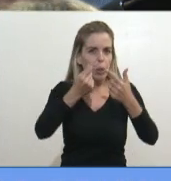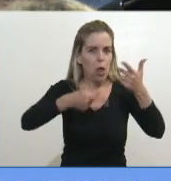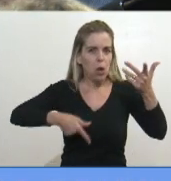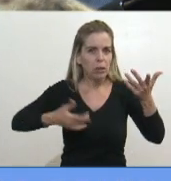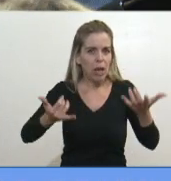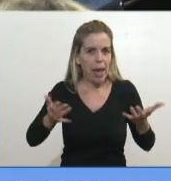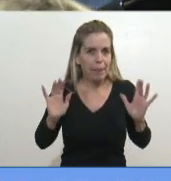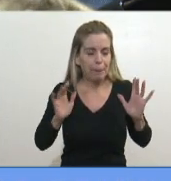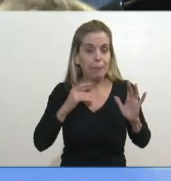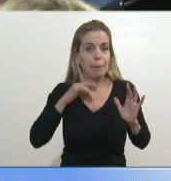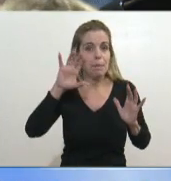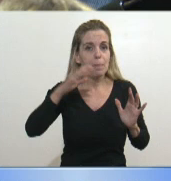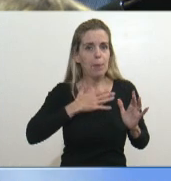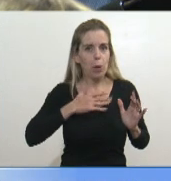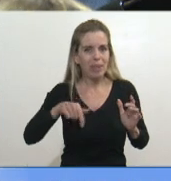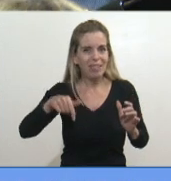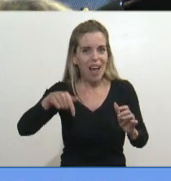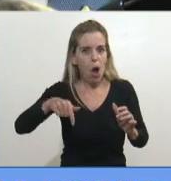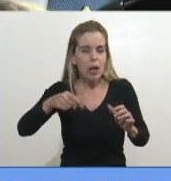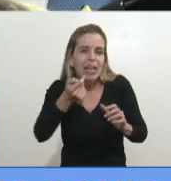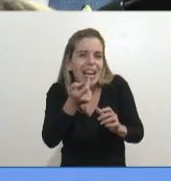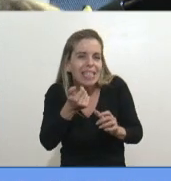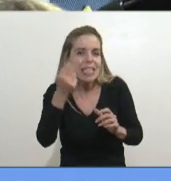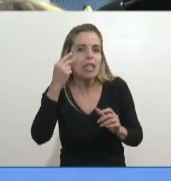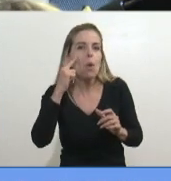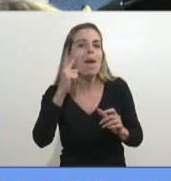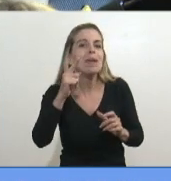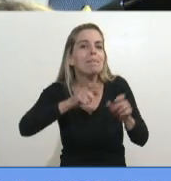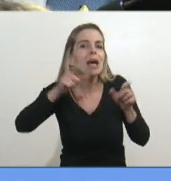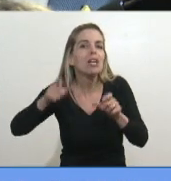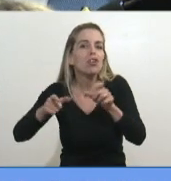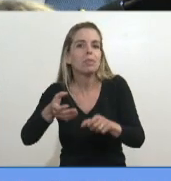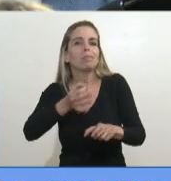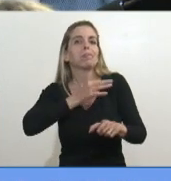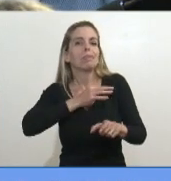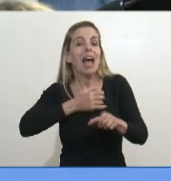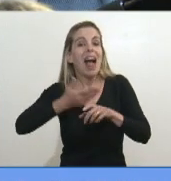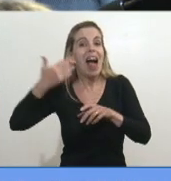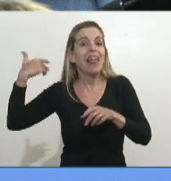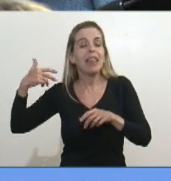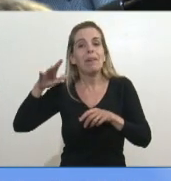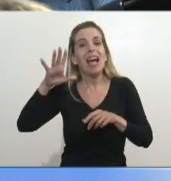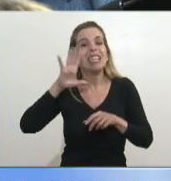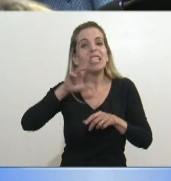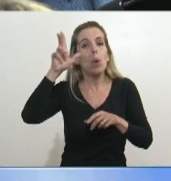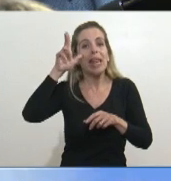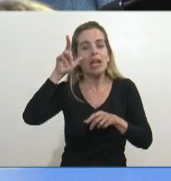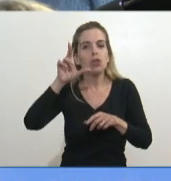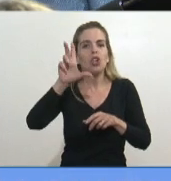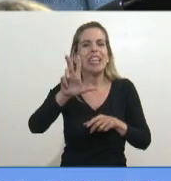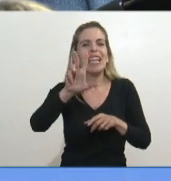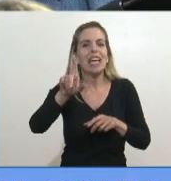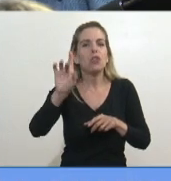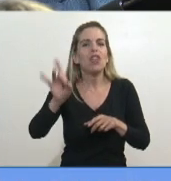En mi provincia tenemos hoy casi 9.000 casos activos de 58 que teníamos el 31 de diciembre del año pasado.